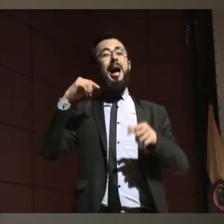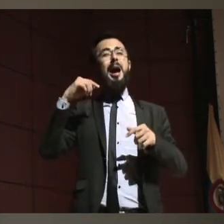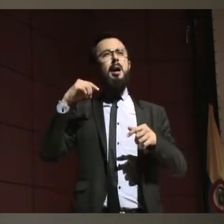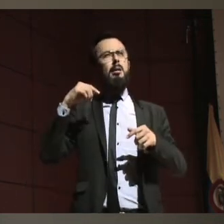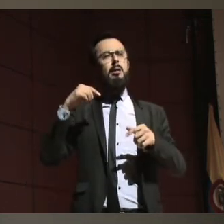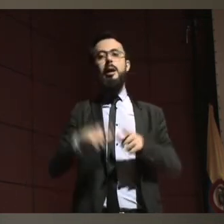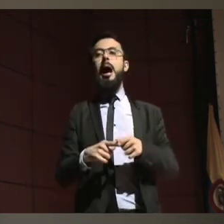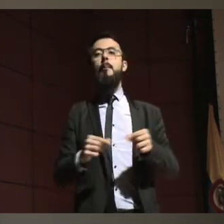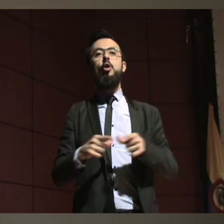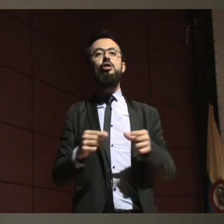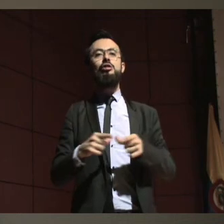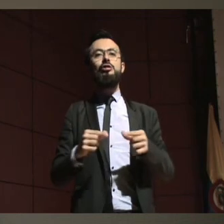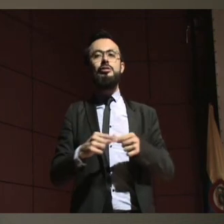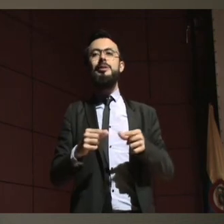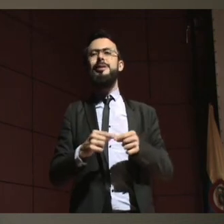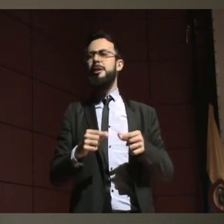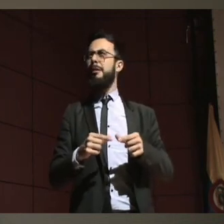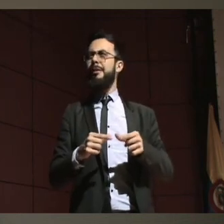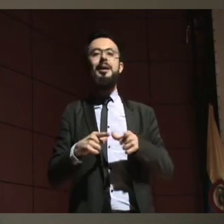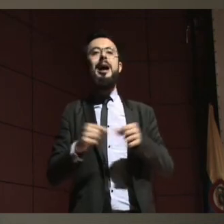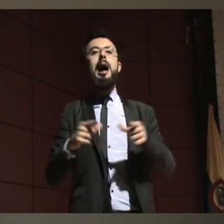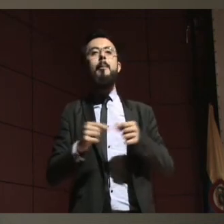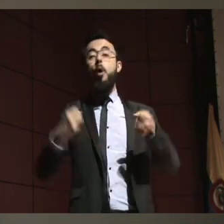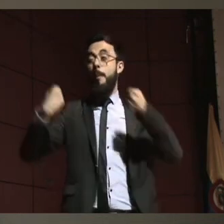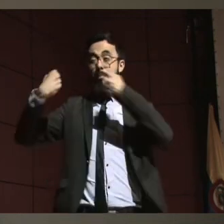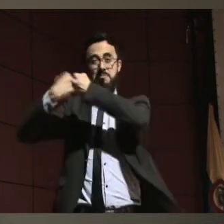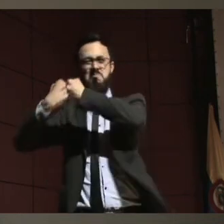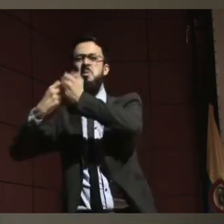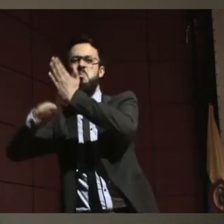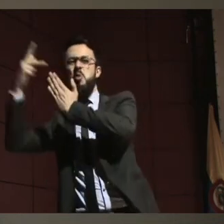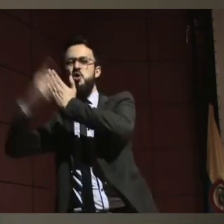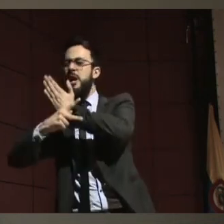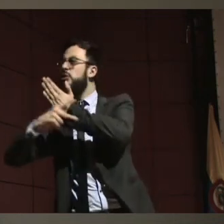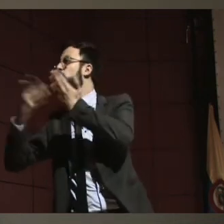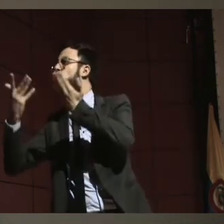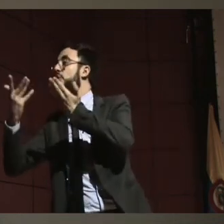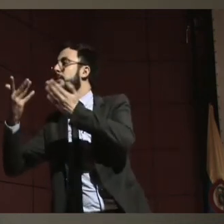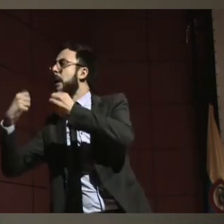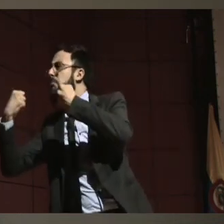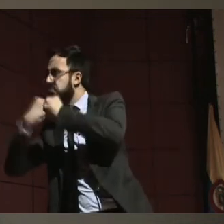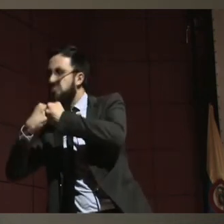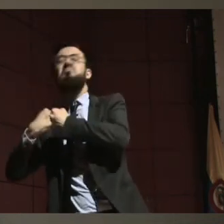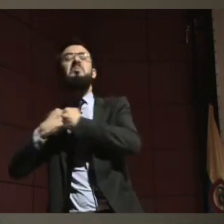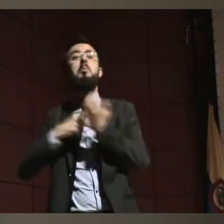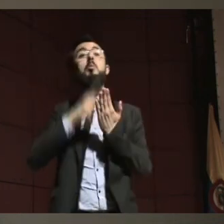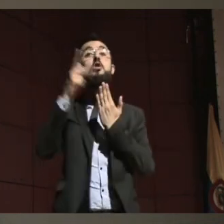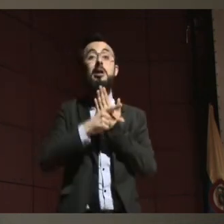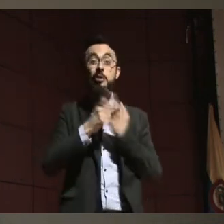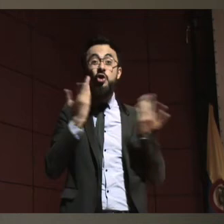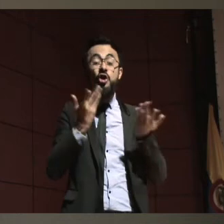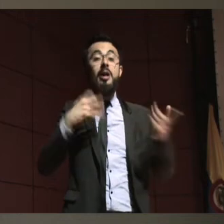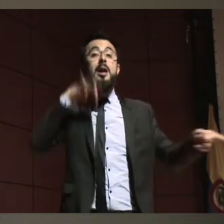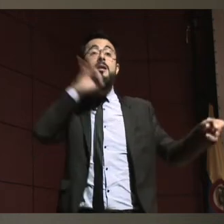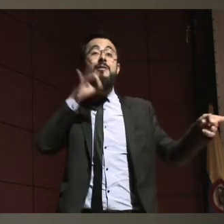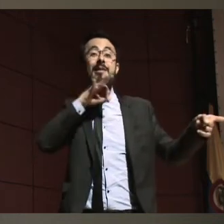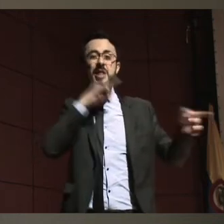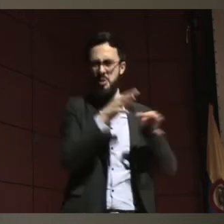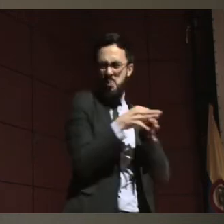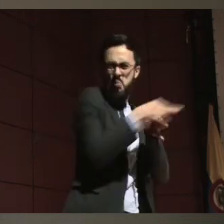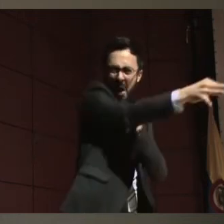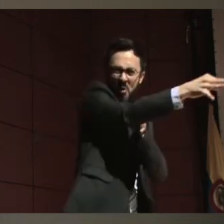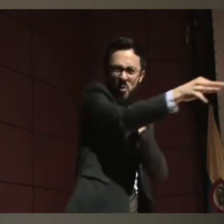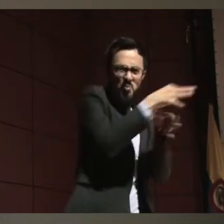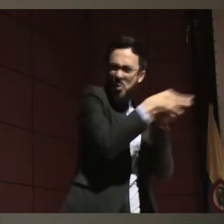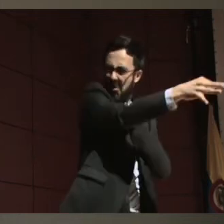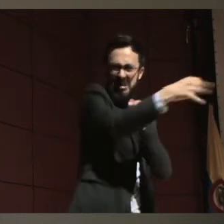en un municipio que se llama Granada, en la parte rural, a un niños amarrados a un